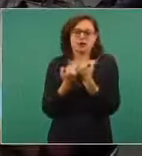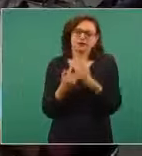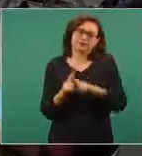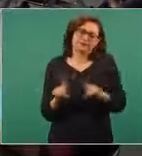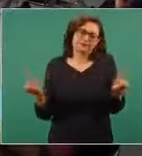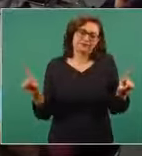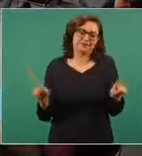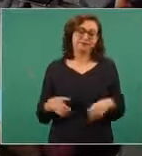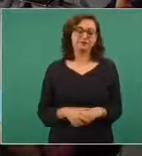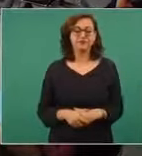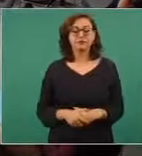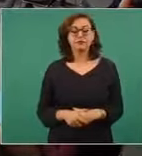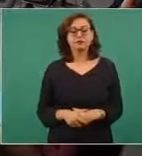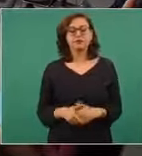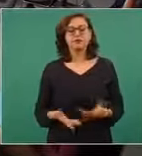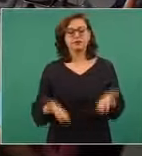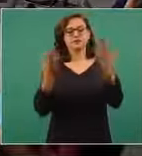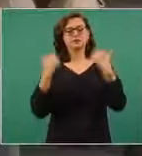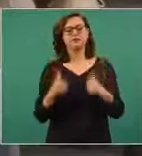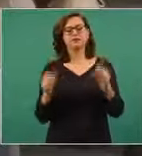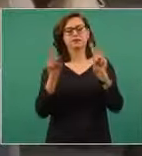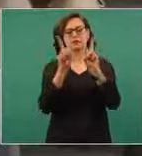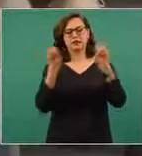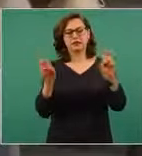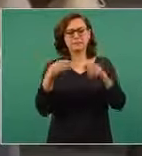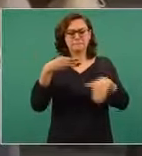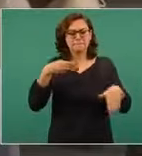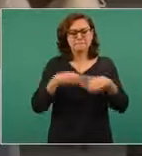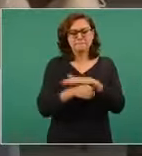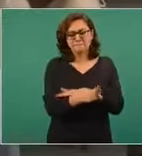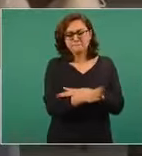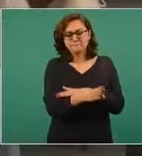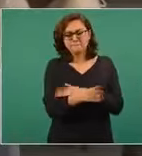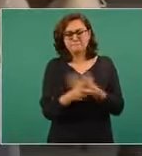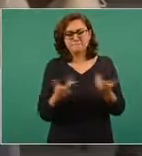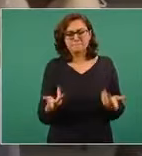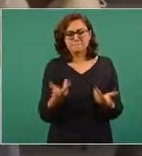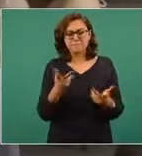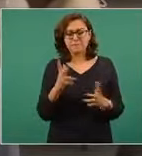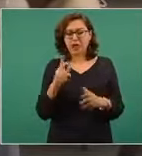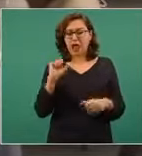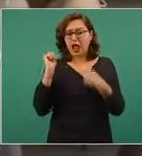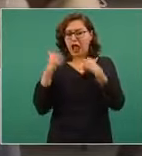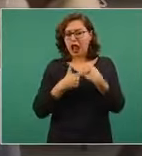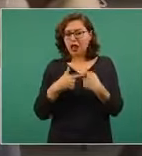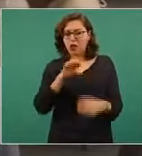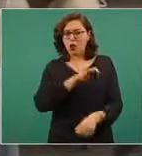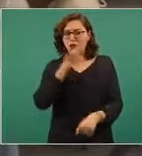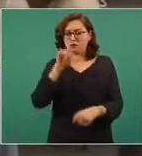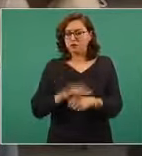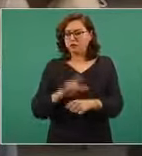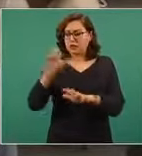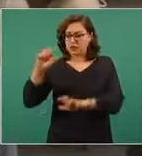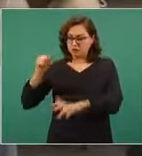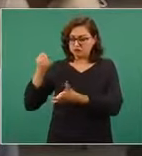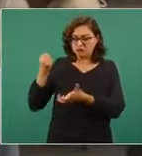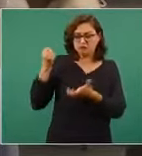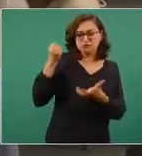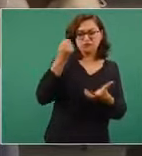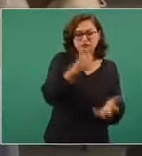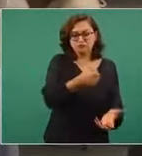Metro, ¿hay alguna posibilidad de que se dé una partida presupuestal especial al gobierno de la Ciudad de México